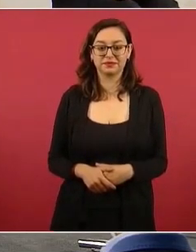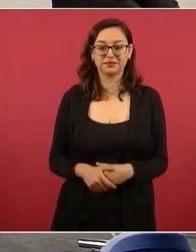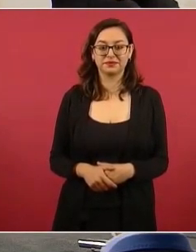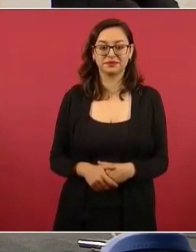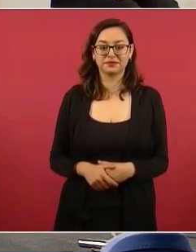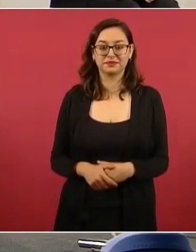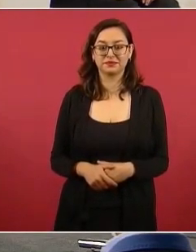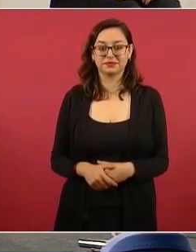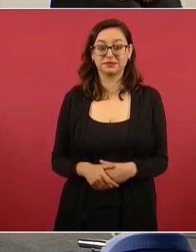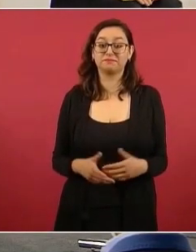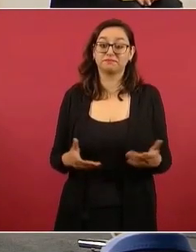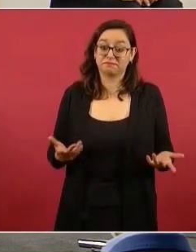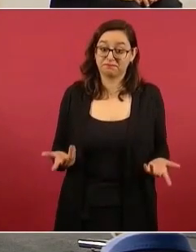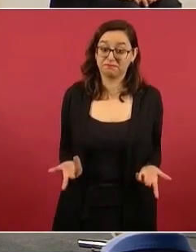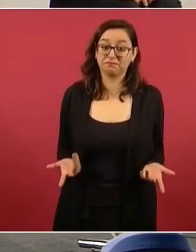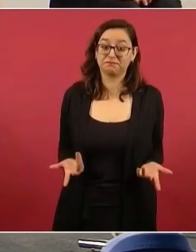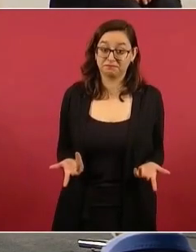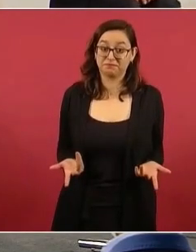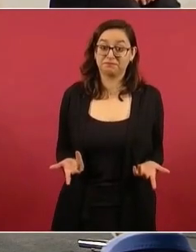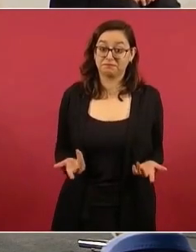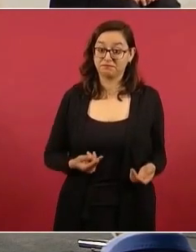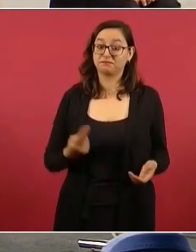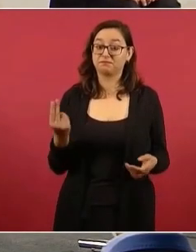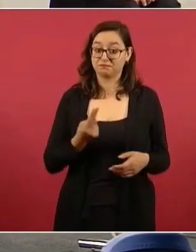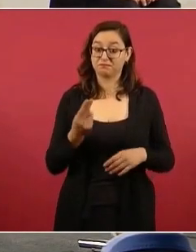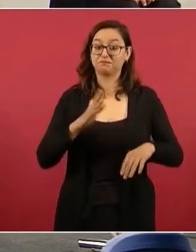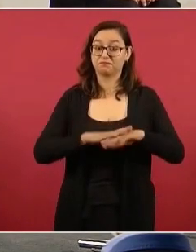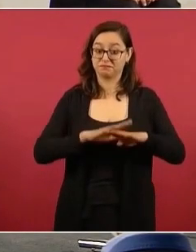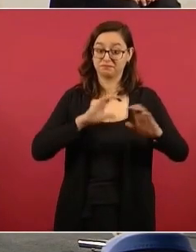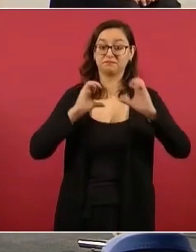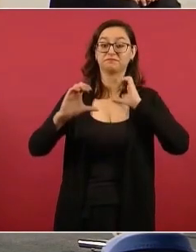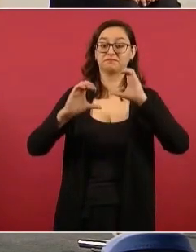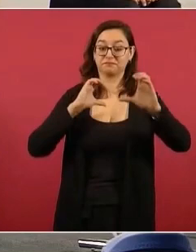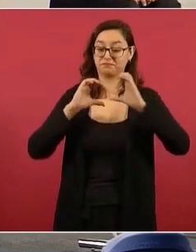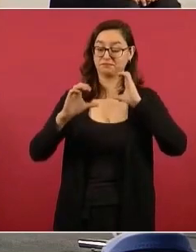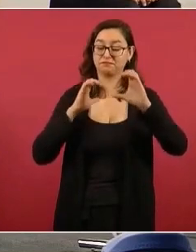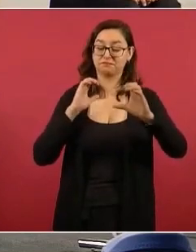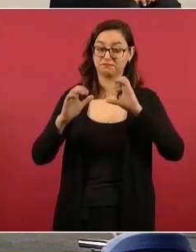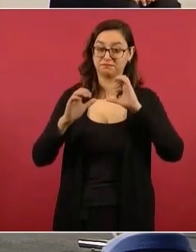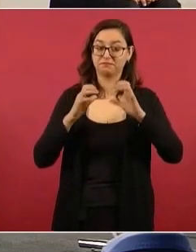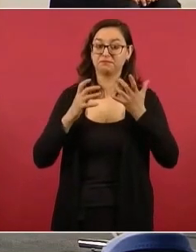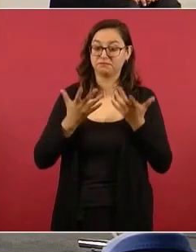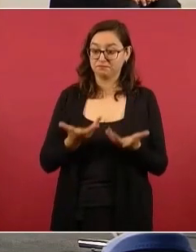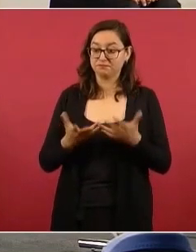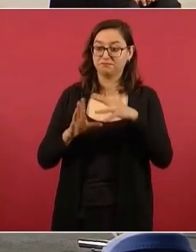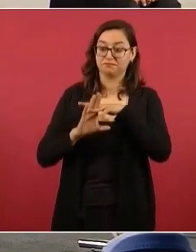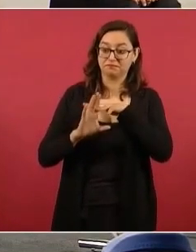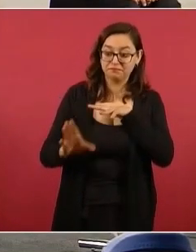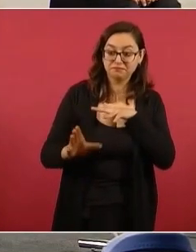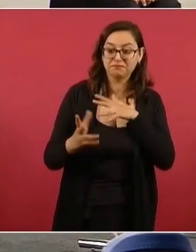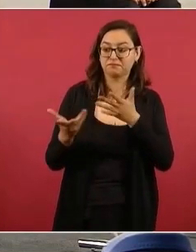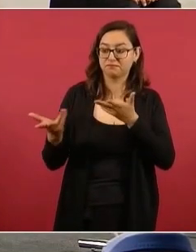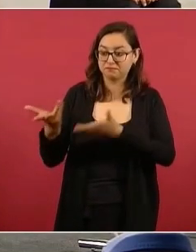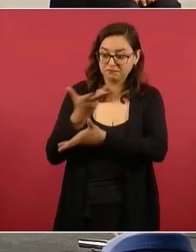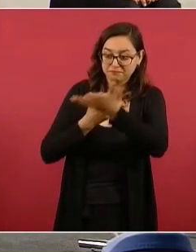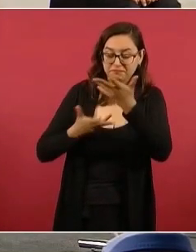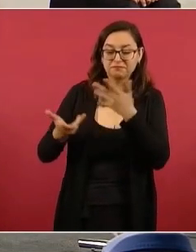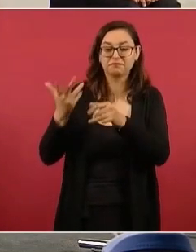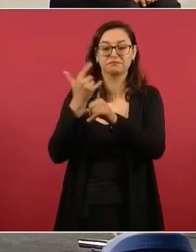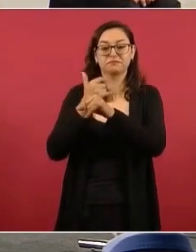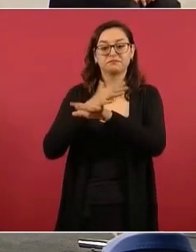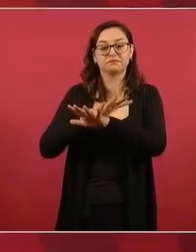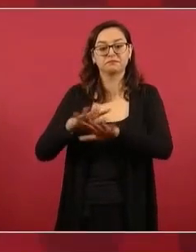Entonces, hay que tener más comunicación con nuestros paisanos, con nuestros paisanos para informar,